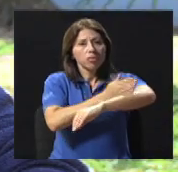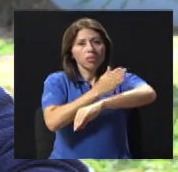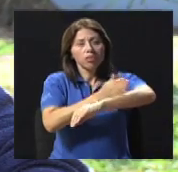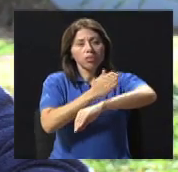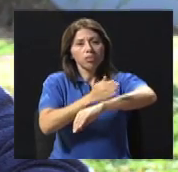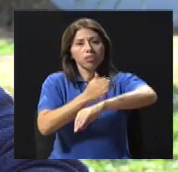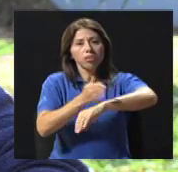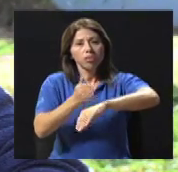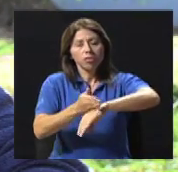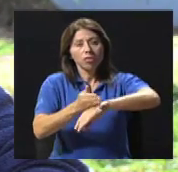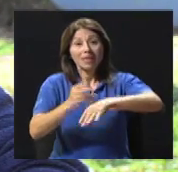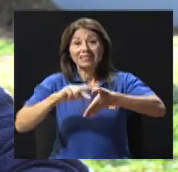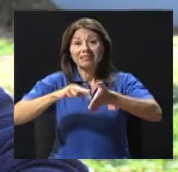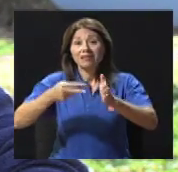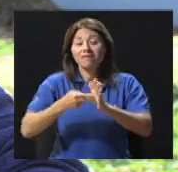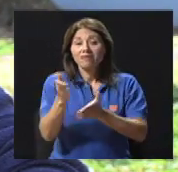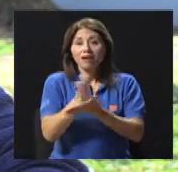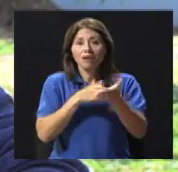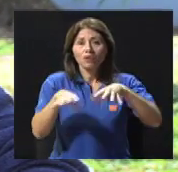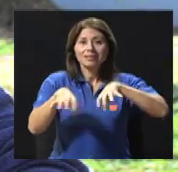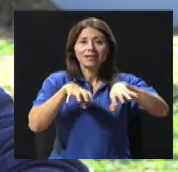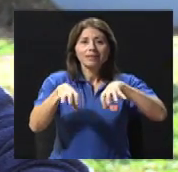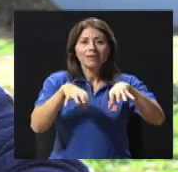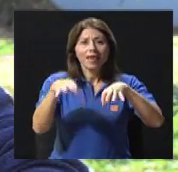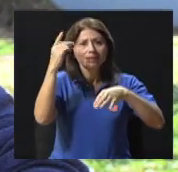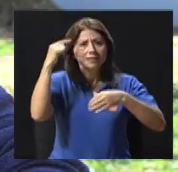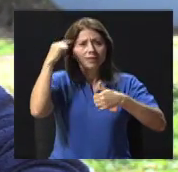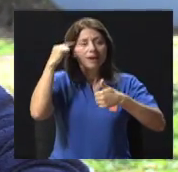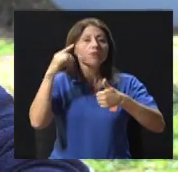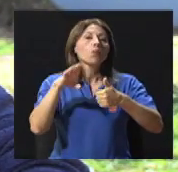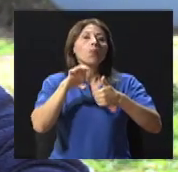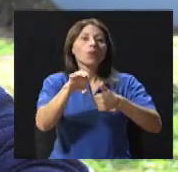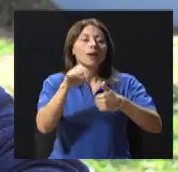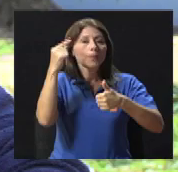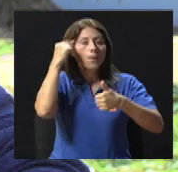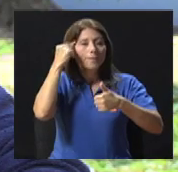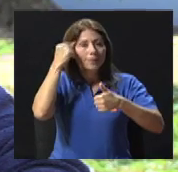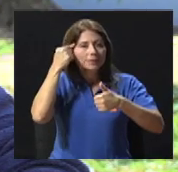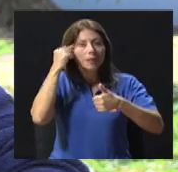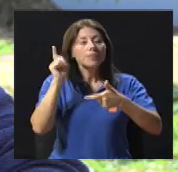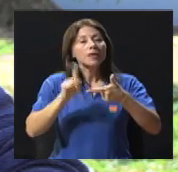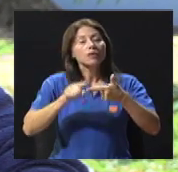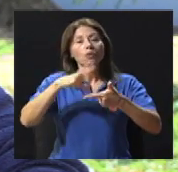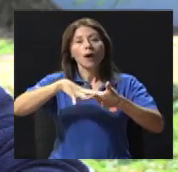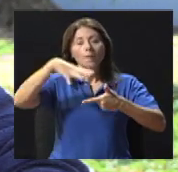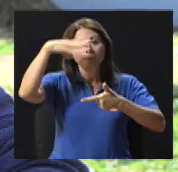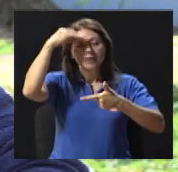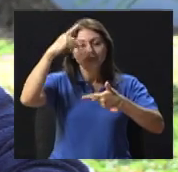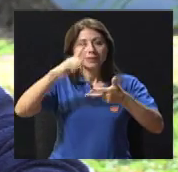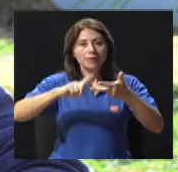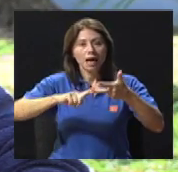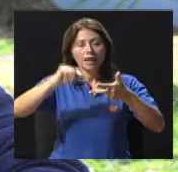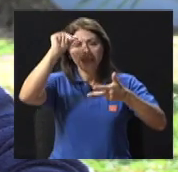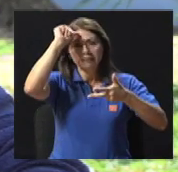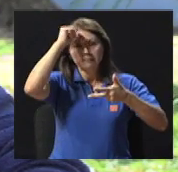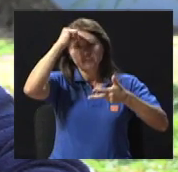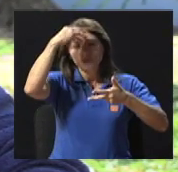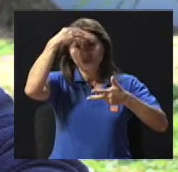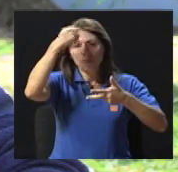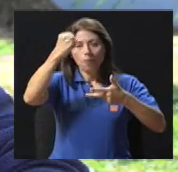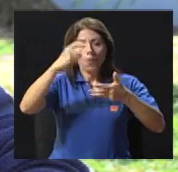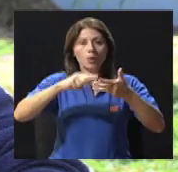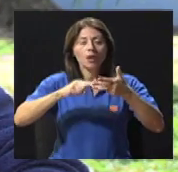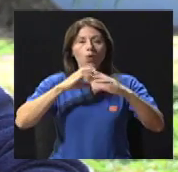algunas actividades cerebrales como de pensamiento, de aprendizaje, de memoria, de